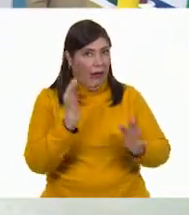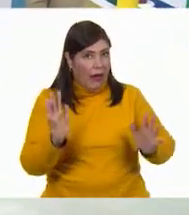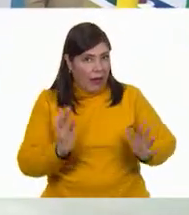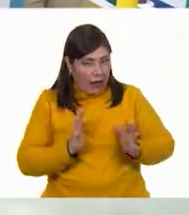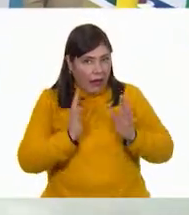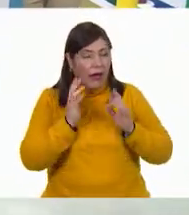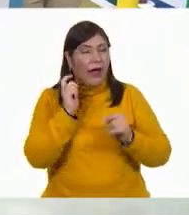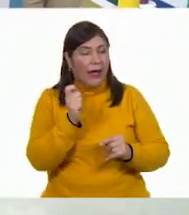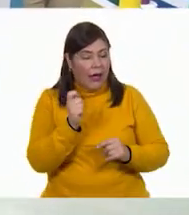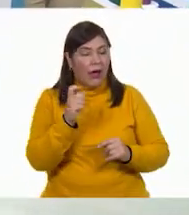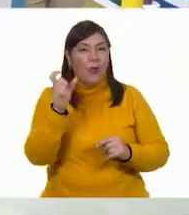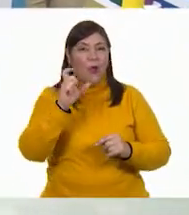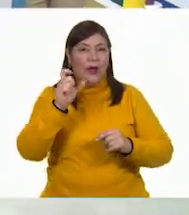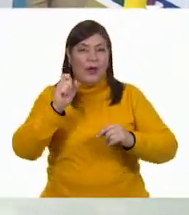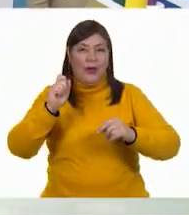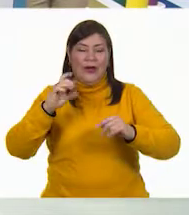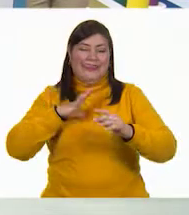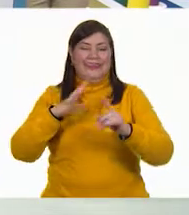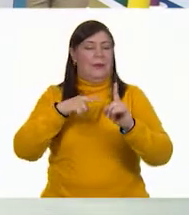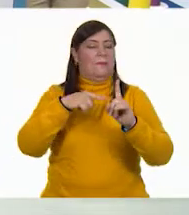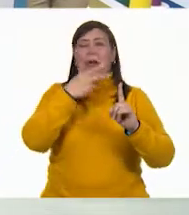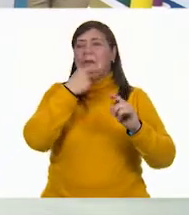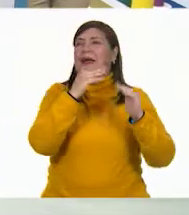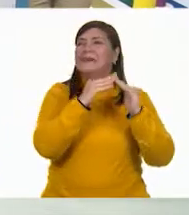cuando la ola los sorprende llegando a su casa.